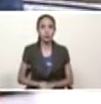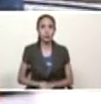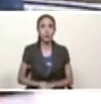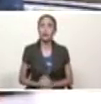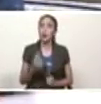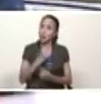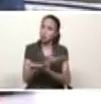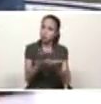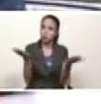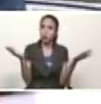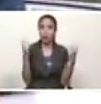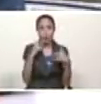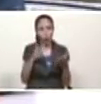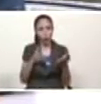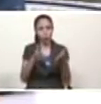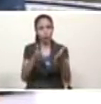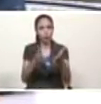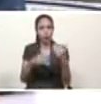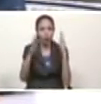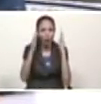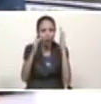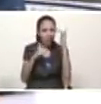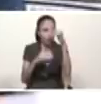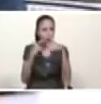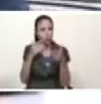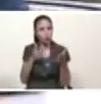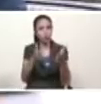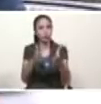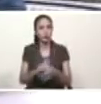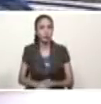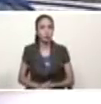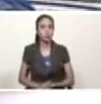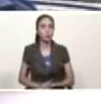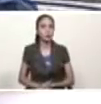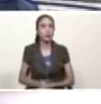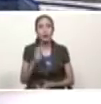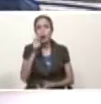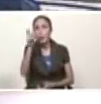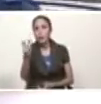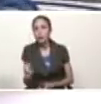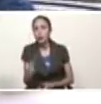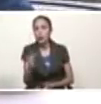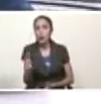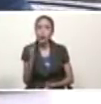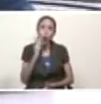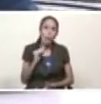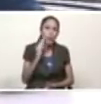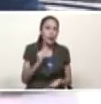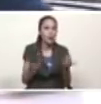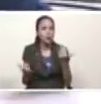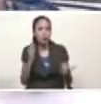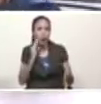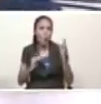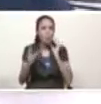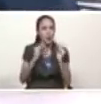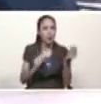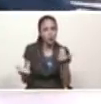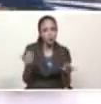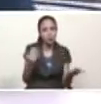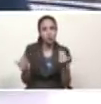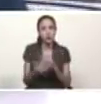sigamos ese rumbo que nos marca el campesino humilde que nos marca la campesina humilde que nos